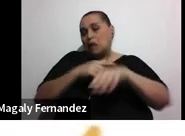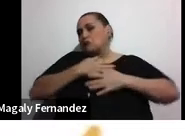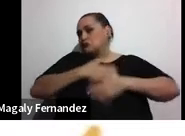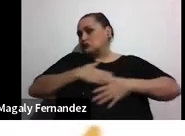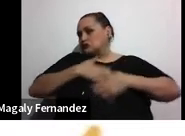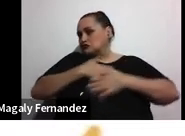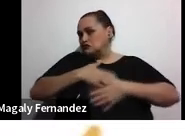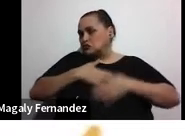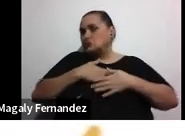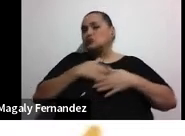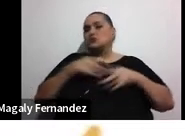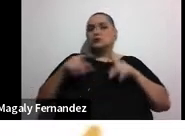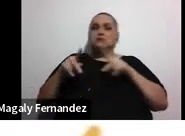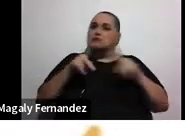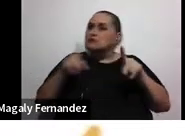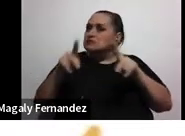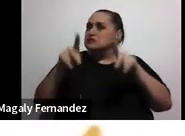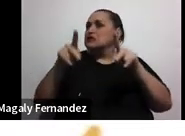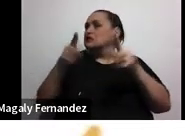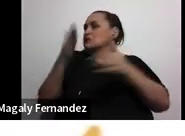estar, de alguna manera,